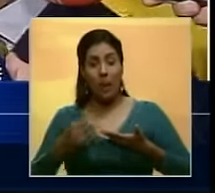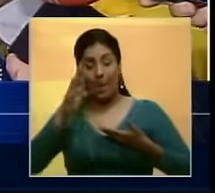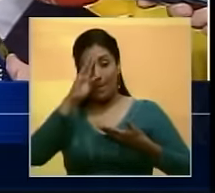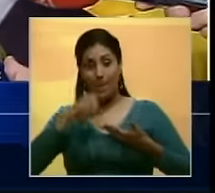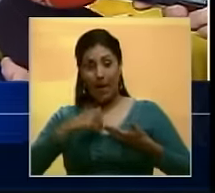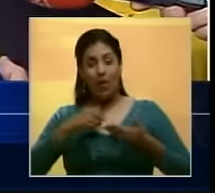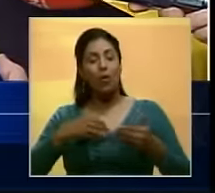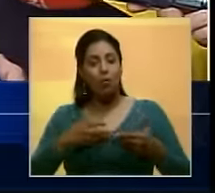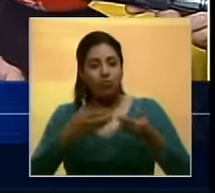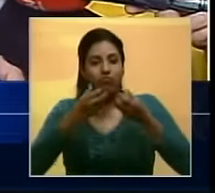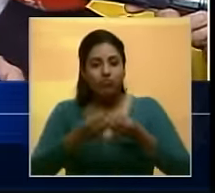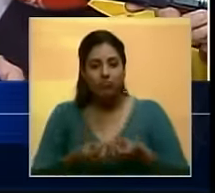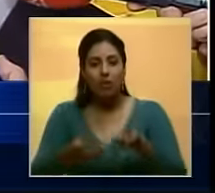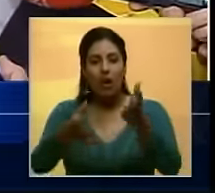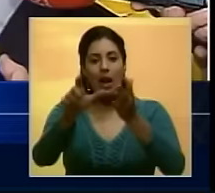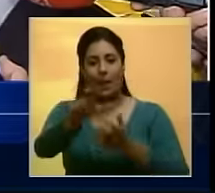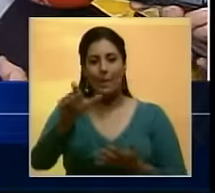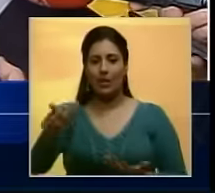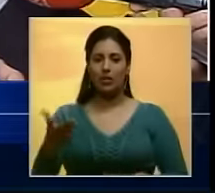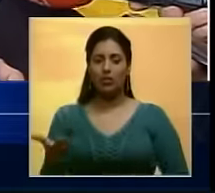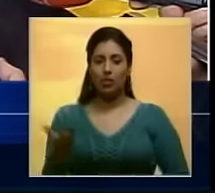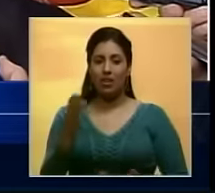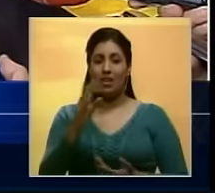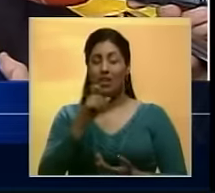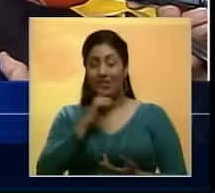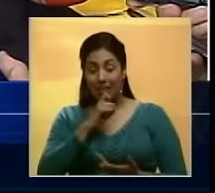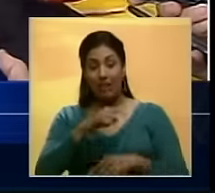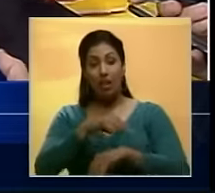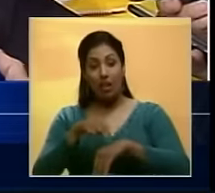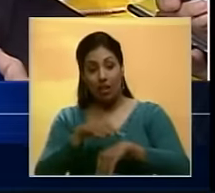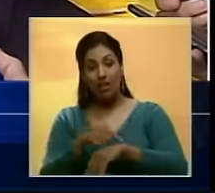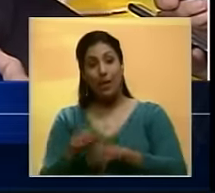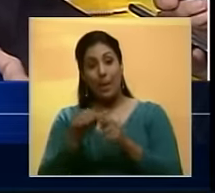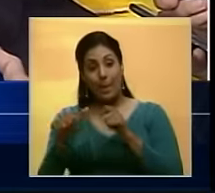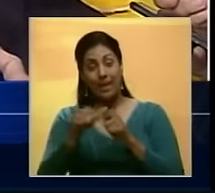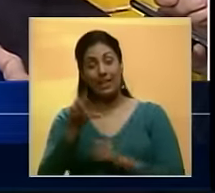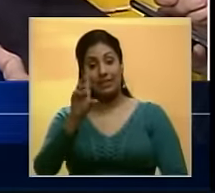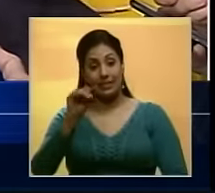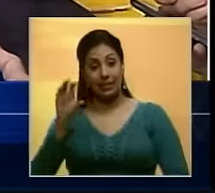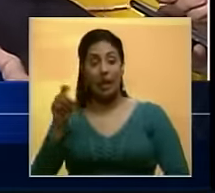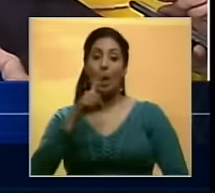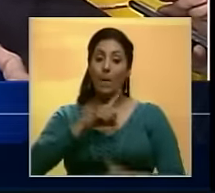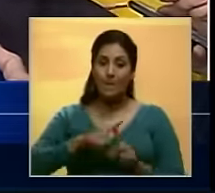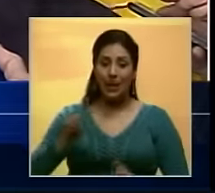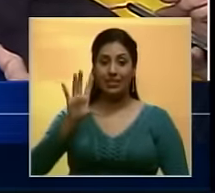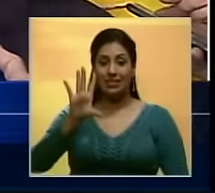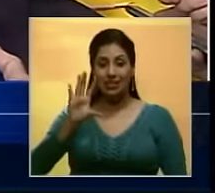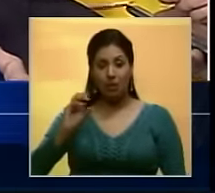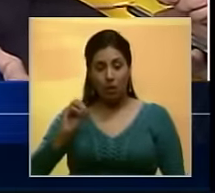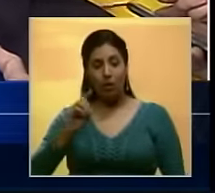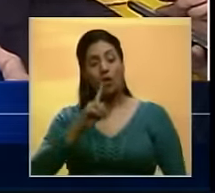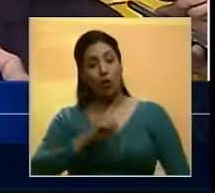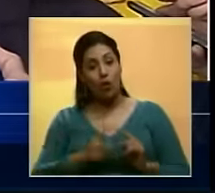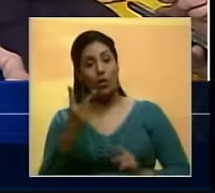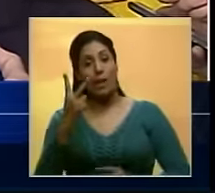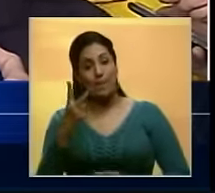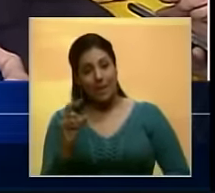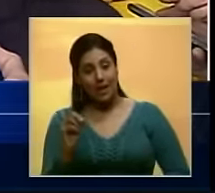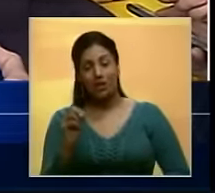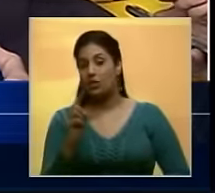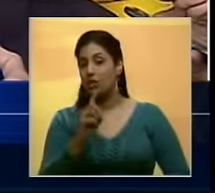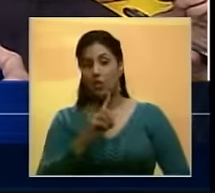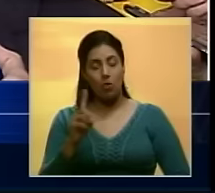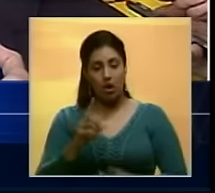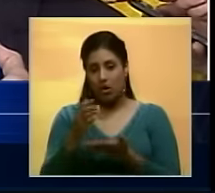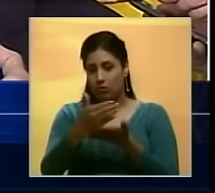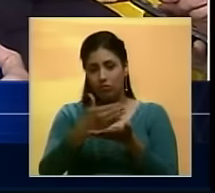bancos Para ser dispensados en los cajeros Y esos fueron los billetes de 100 Pero los de 50 y los de 20 No